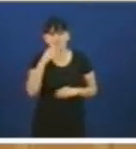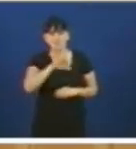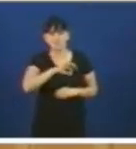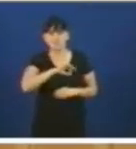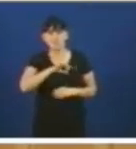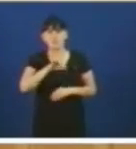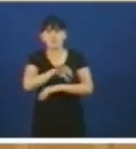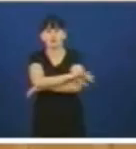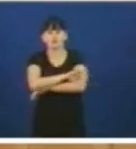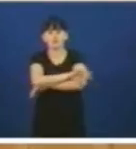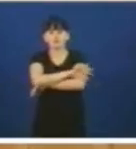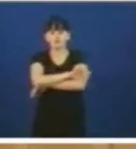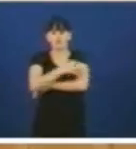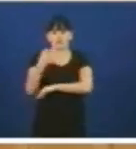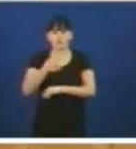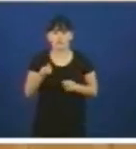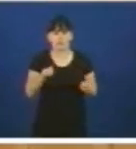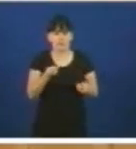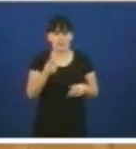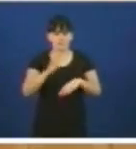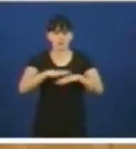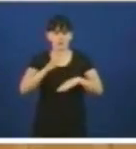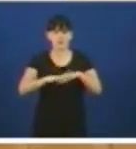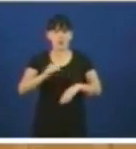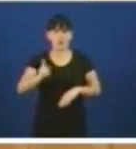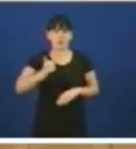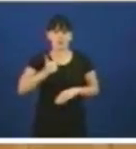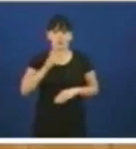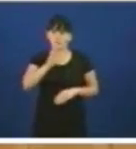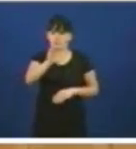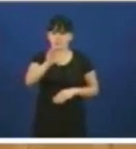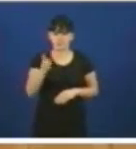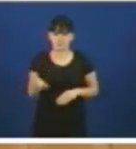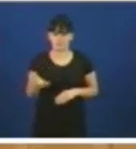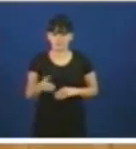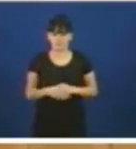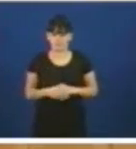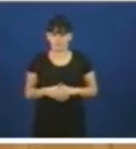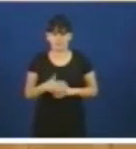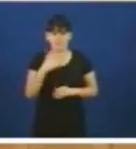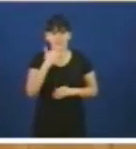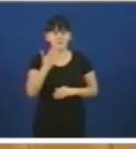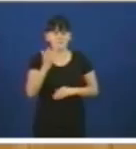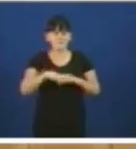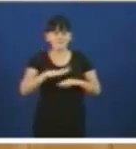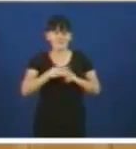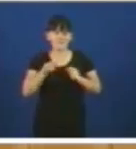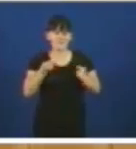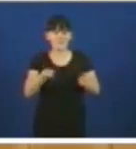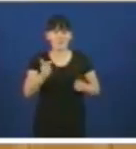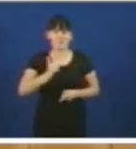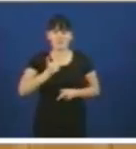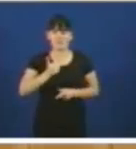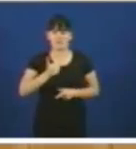dé allí unha oportunidade do país e pide humildemente este diputado de Venegar dé allí unha oportunidade do país deixe a